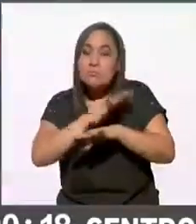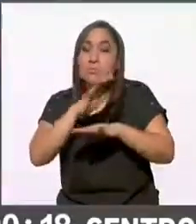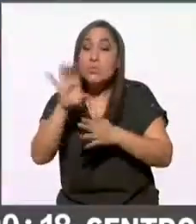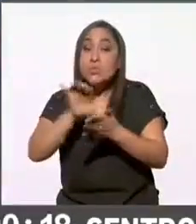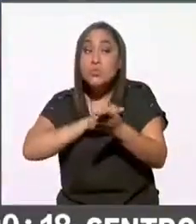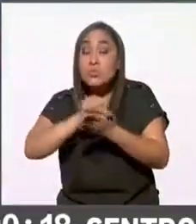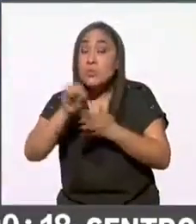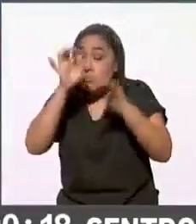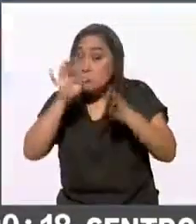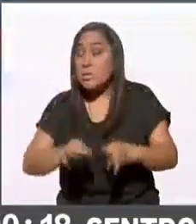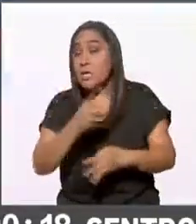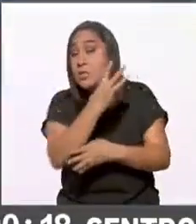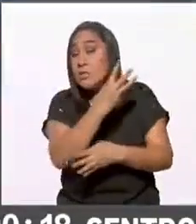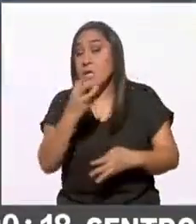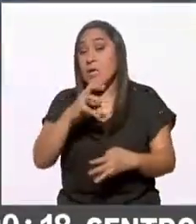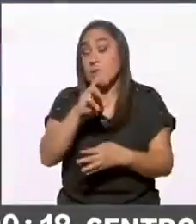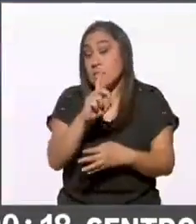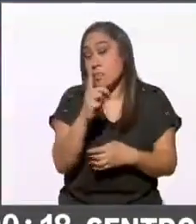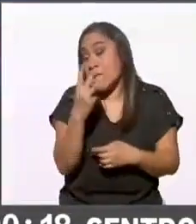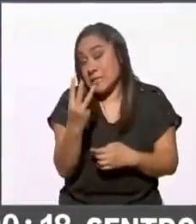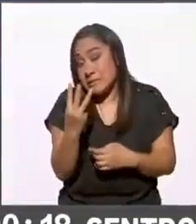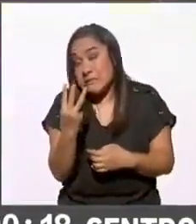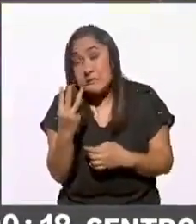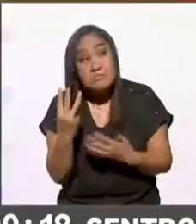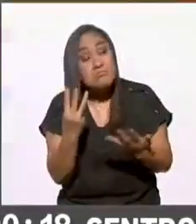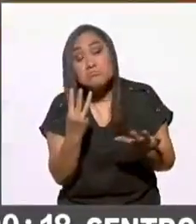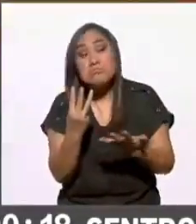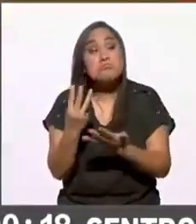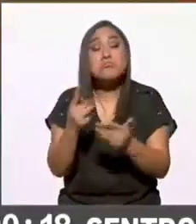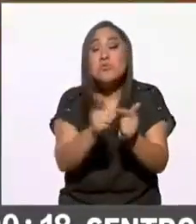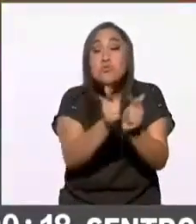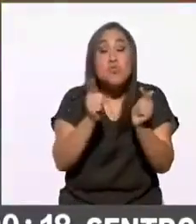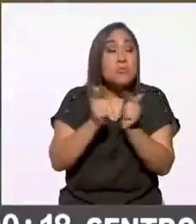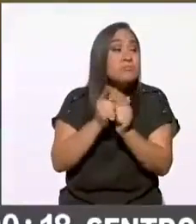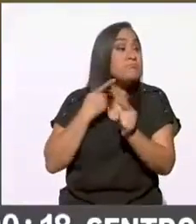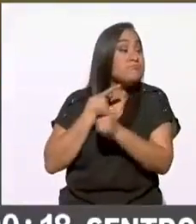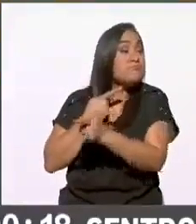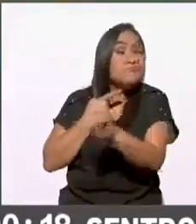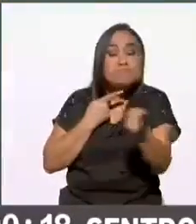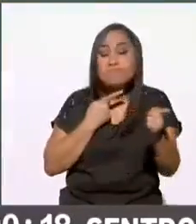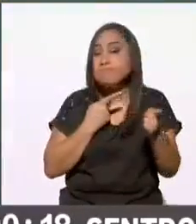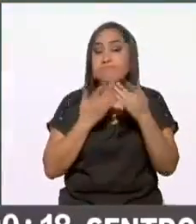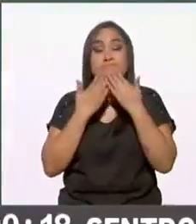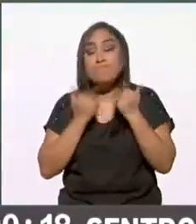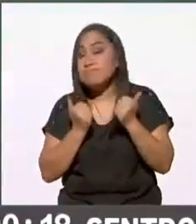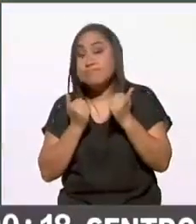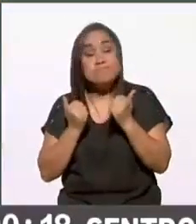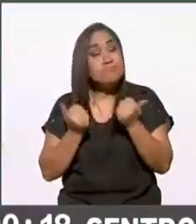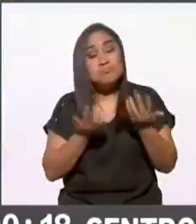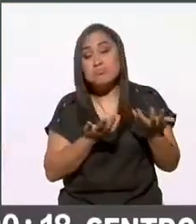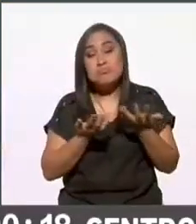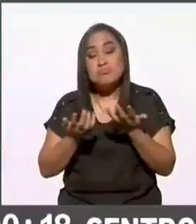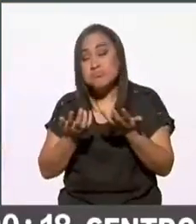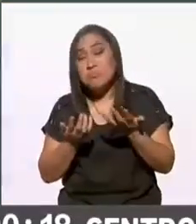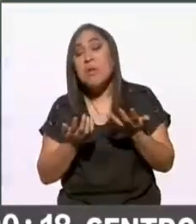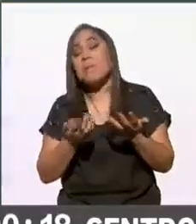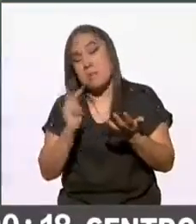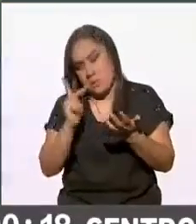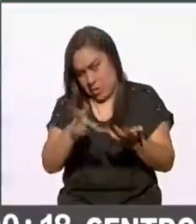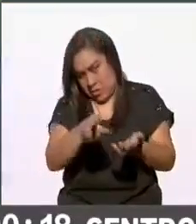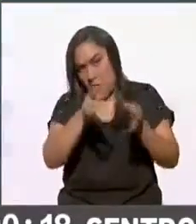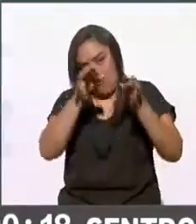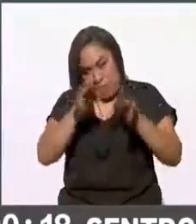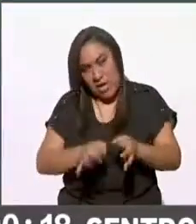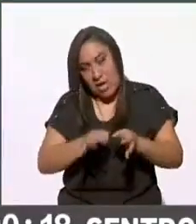necesitaban 333 ninguno de los partidos políticos hasta ahora con las tendencias que si bien son oficiales